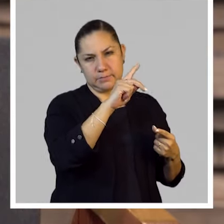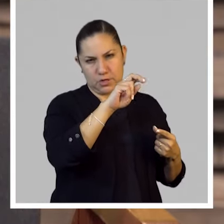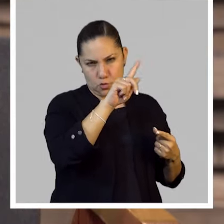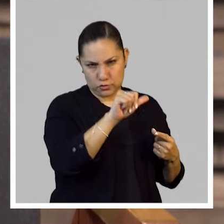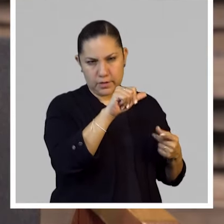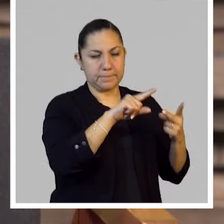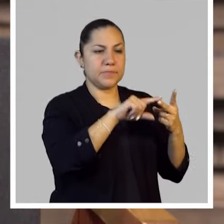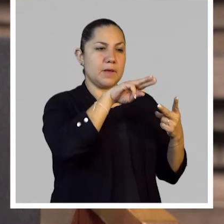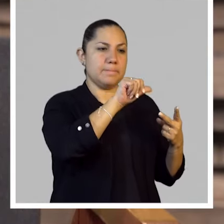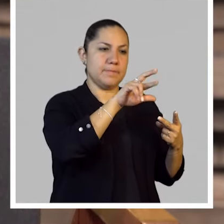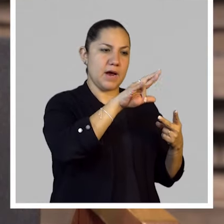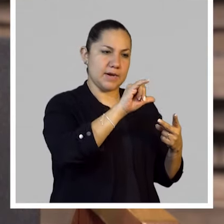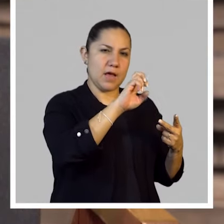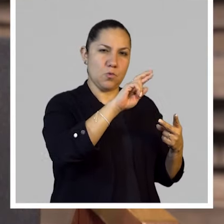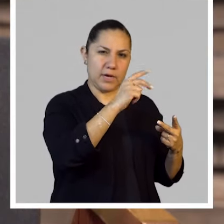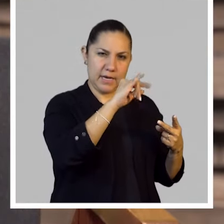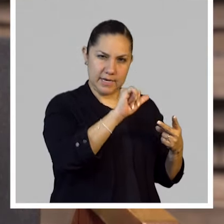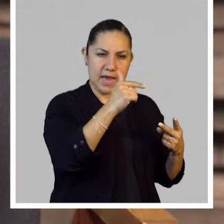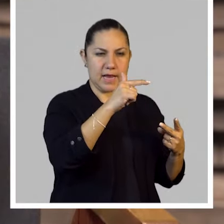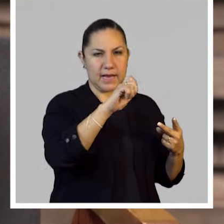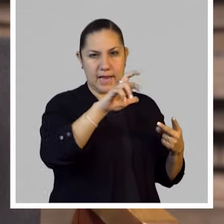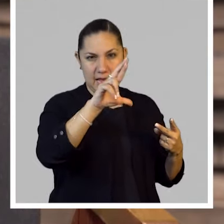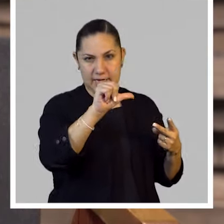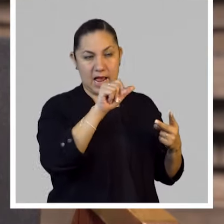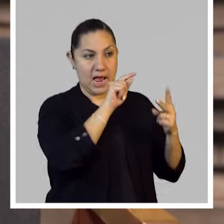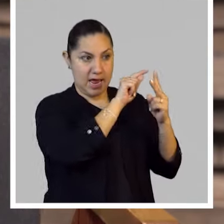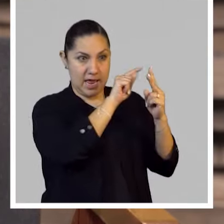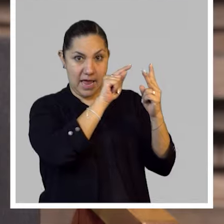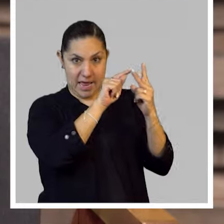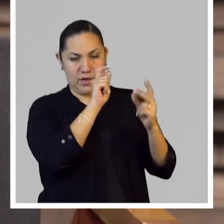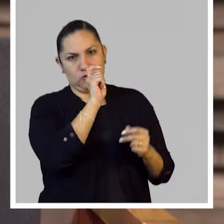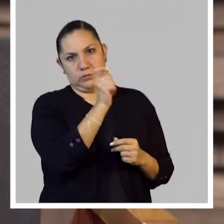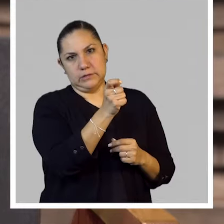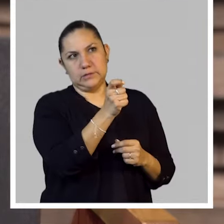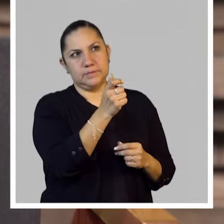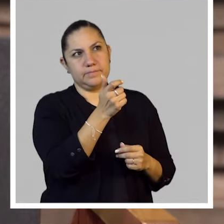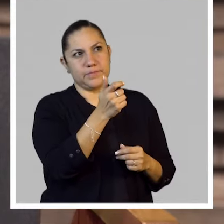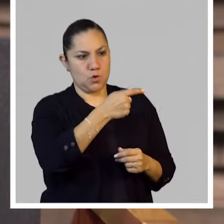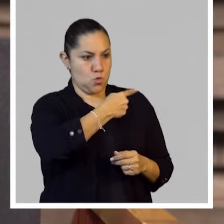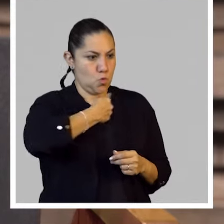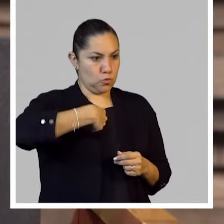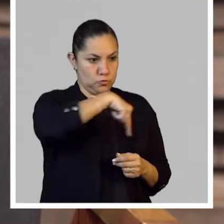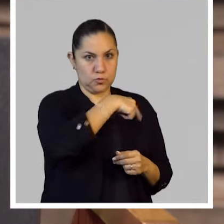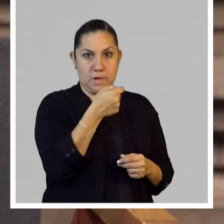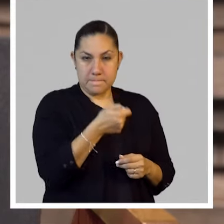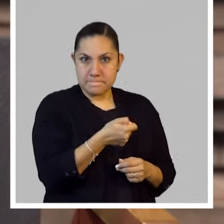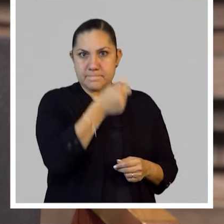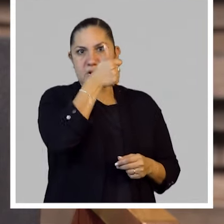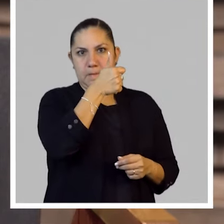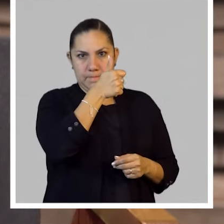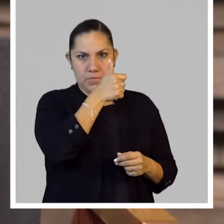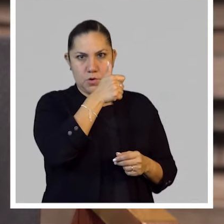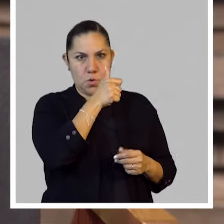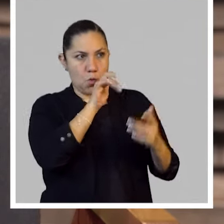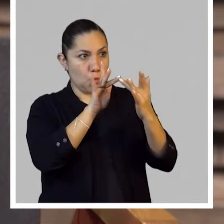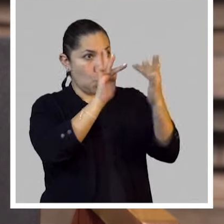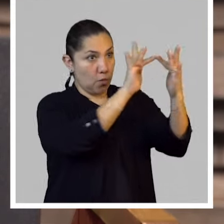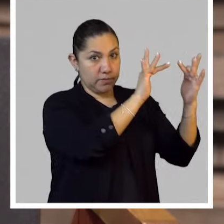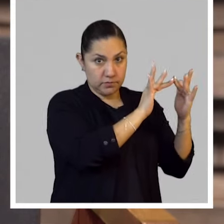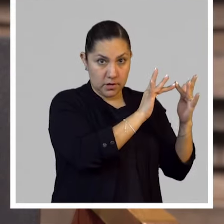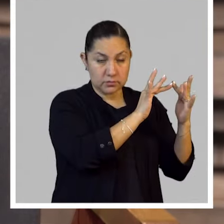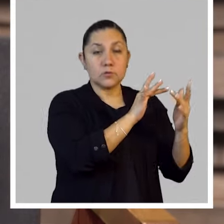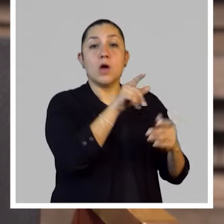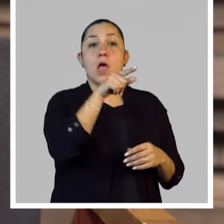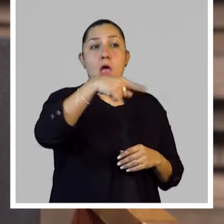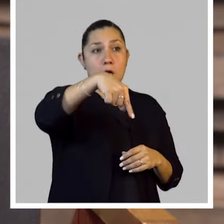María Eugenia Guerra. Ellos dos, como que el primer contacto que tuvimos, pues ellos llegaron y